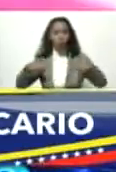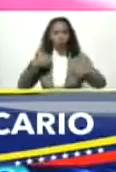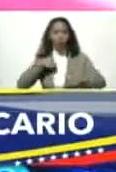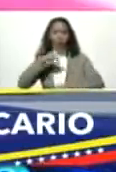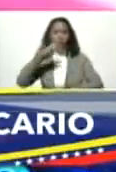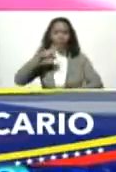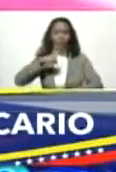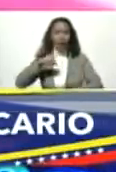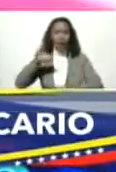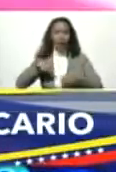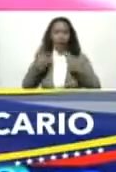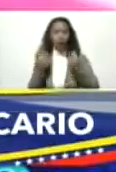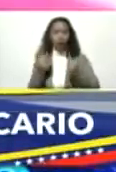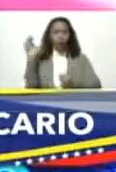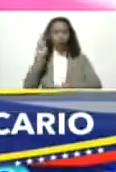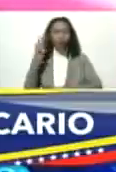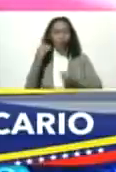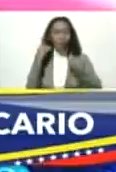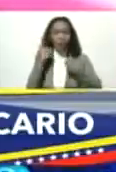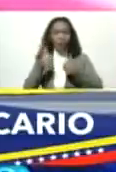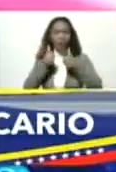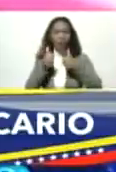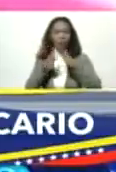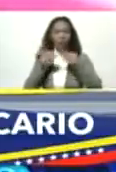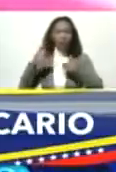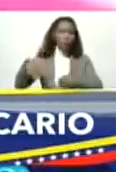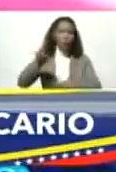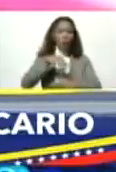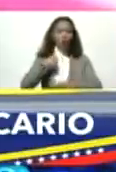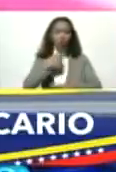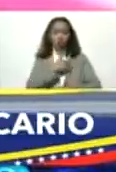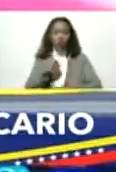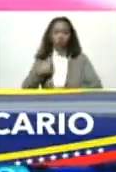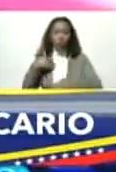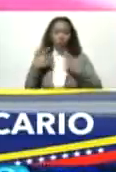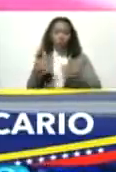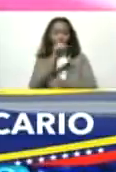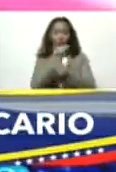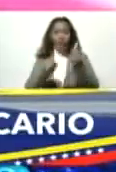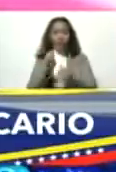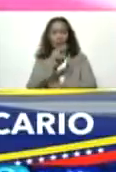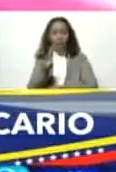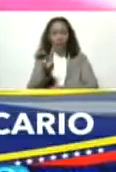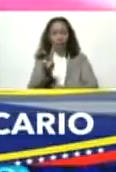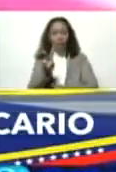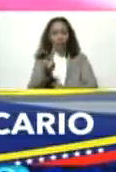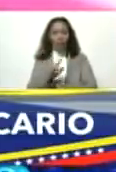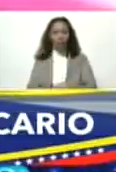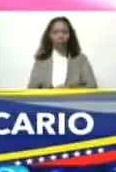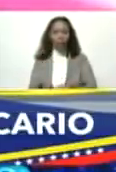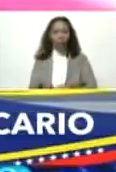necesita la economía de Venezuela para el bien de todos y todas. Yo quisiera que la vicepresidenta ejecutiva,